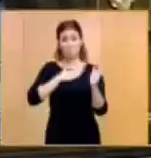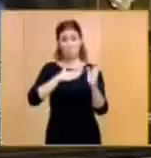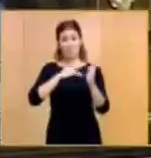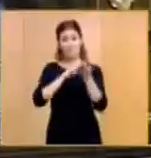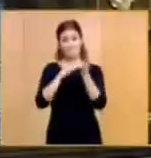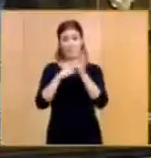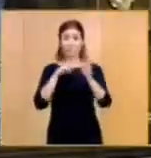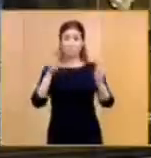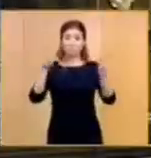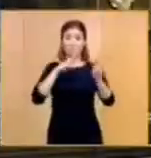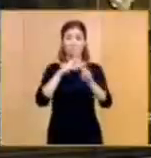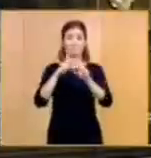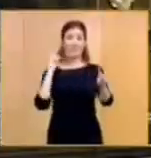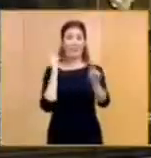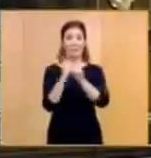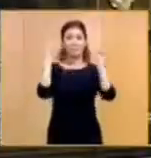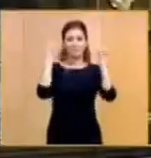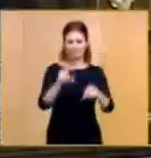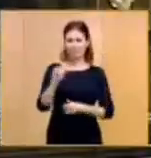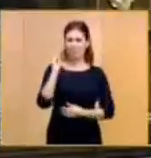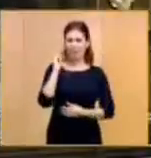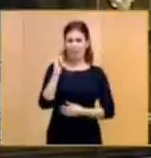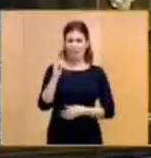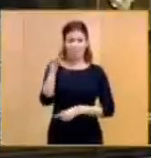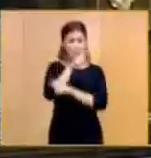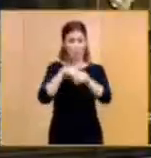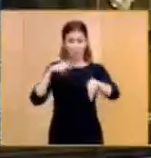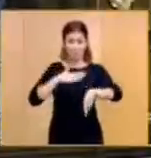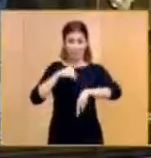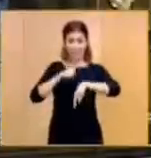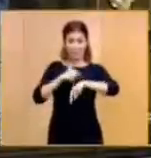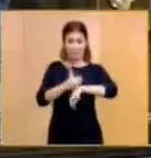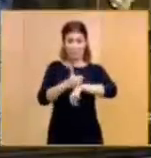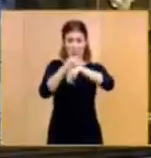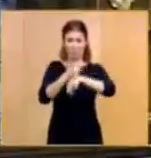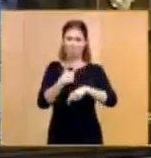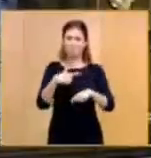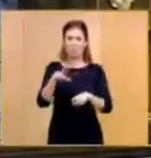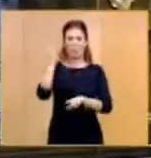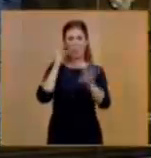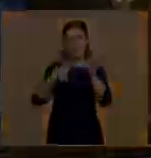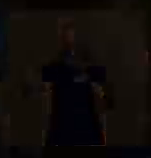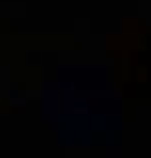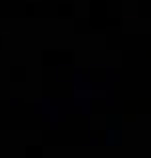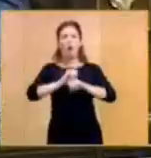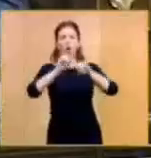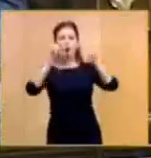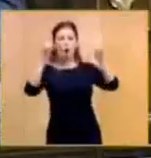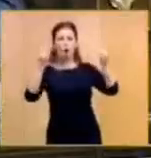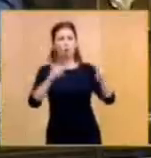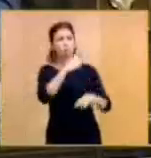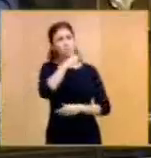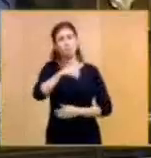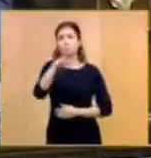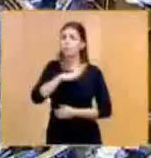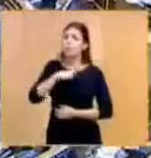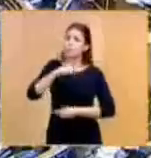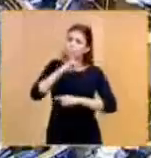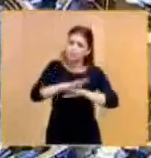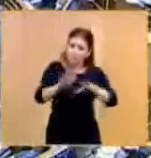anticrisis. Como mi tiempo está atasado, me referiré solamente a las más ineluzidas. Silencio, por favor.